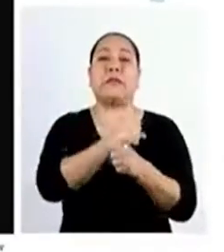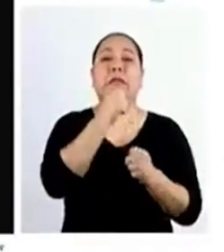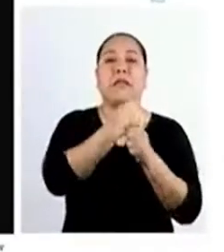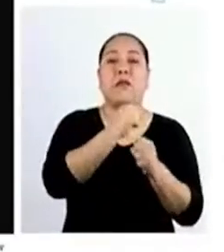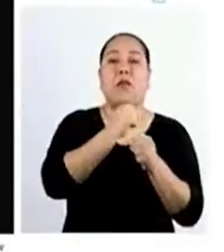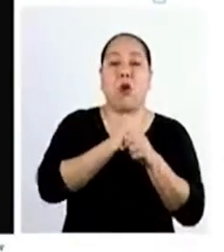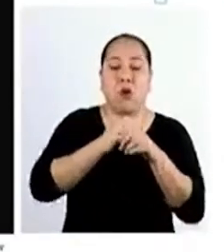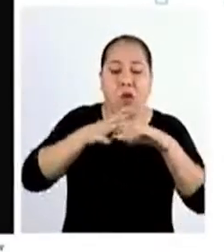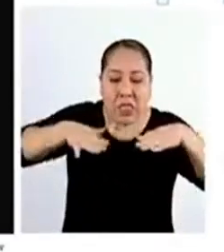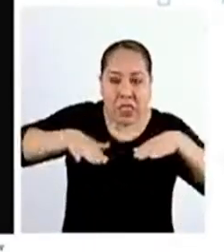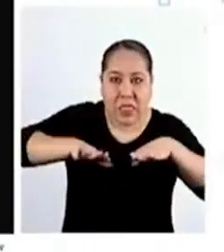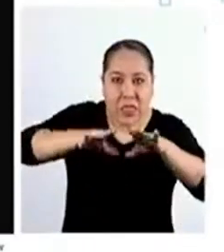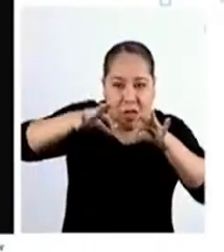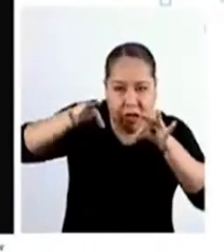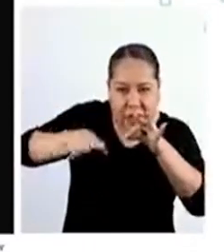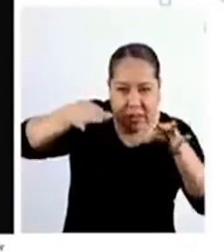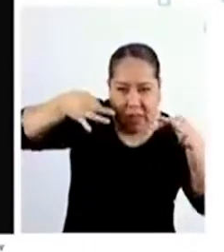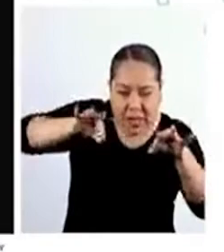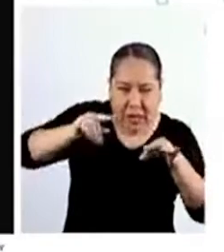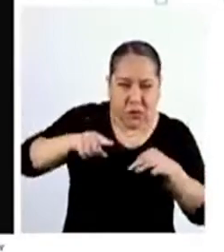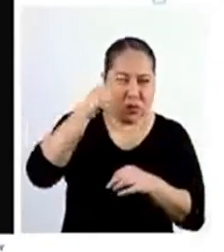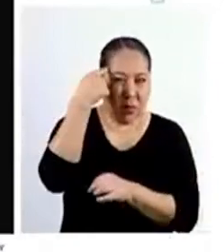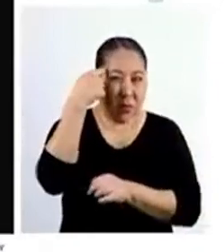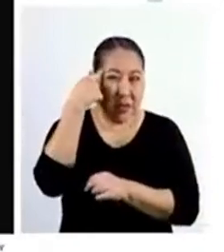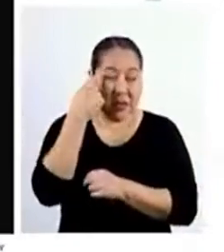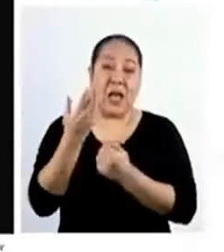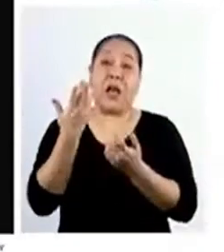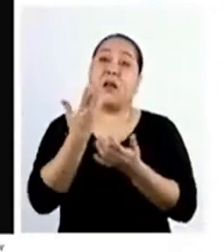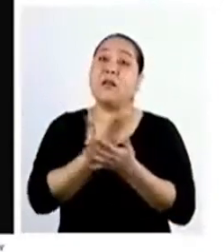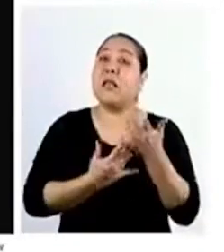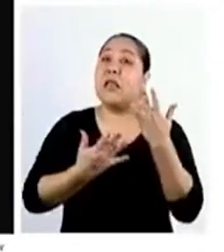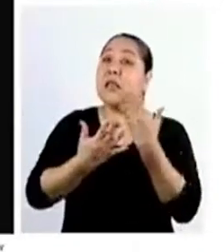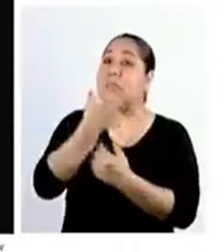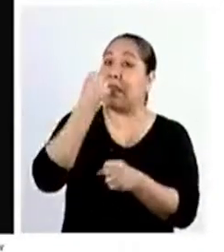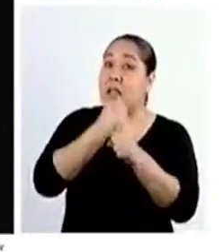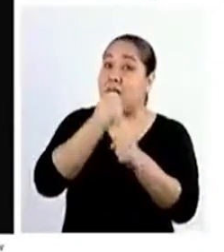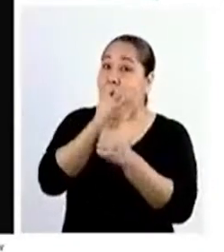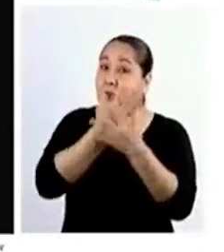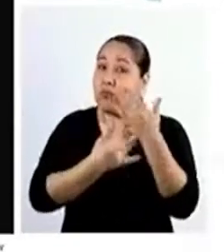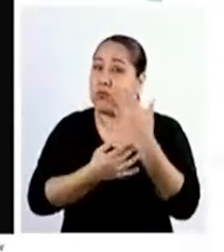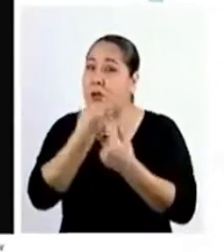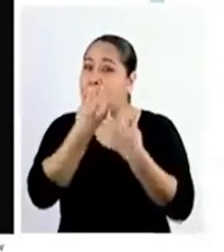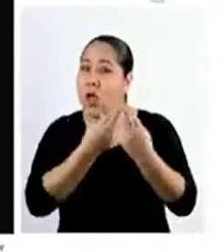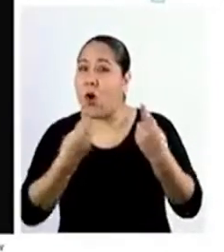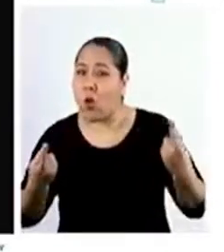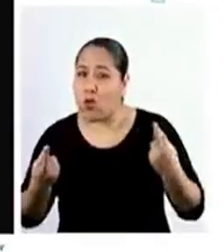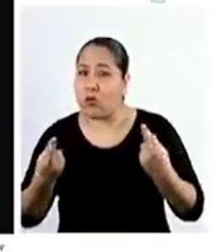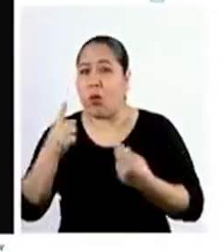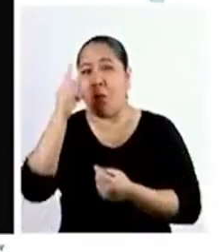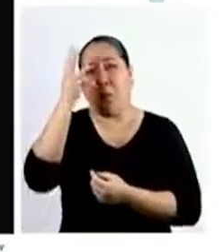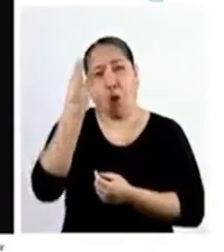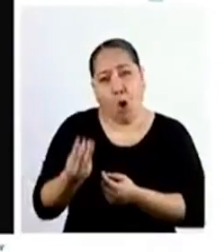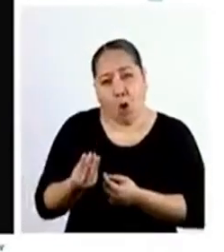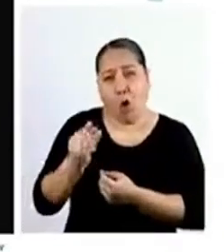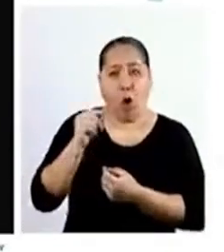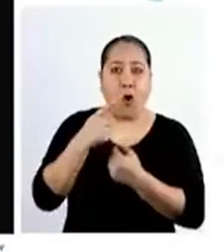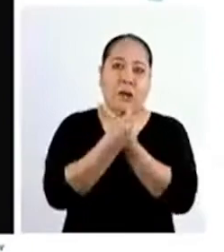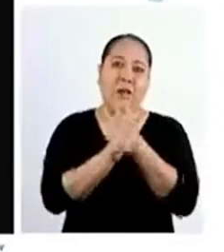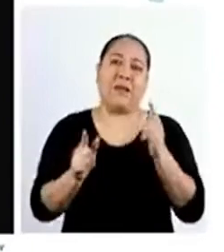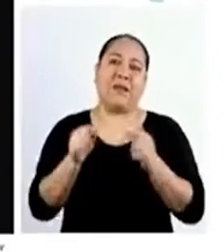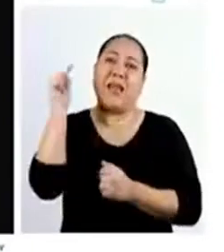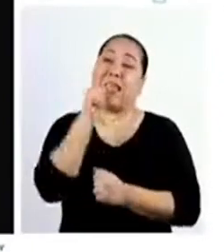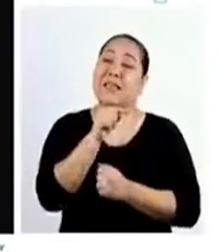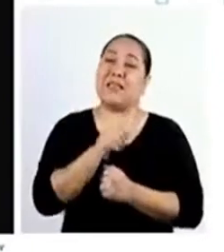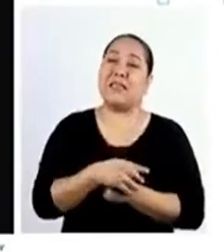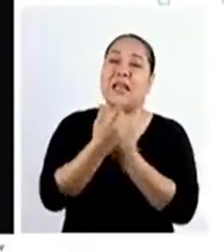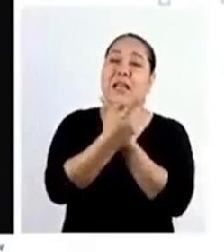trabajando con telas ¿Ustedes consideran la mano de obra un recurso escaso o un recurso de libre uso? ¿Sería un